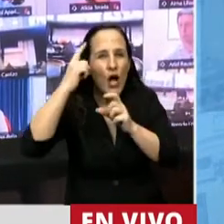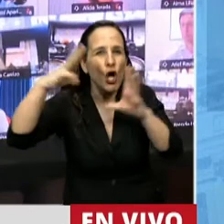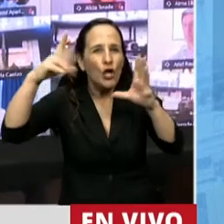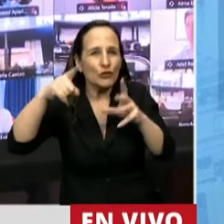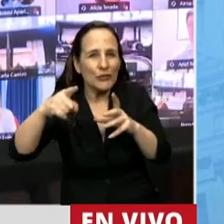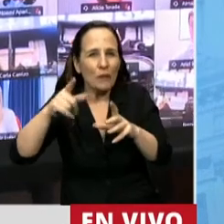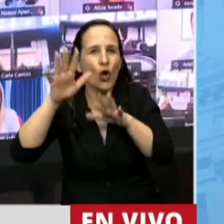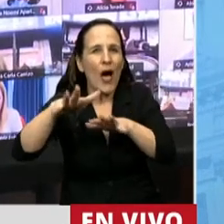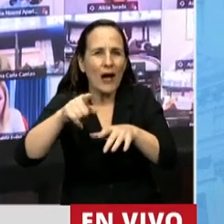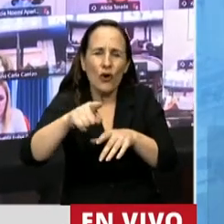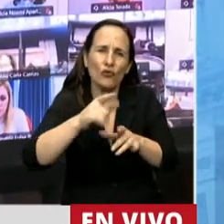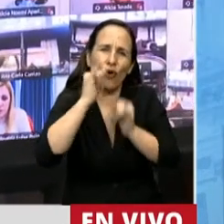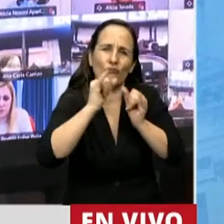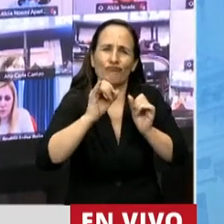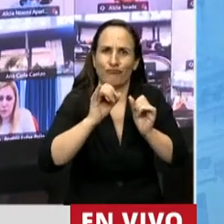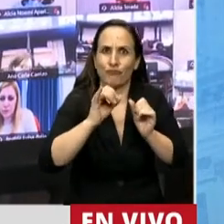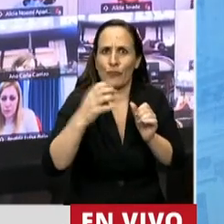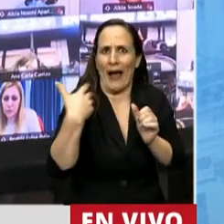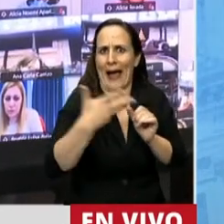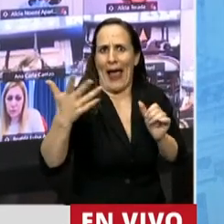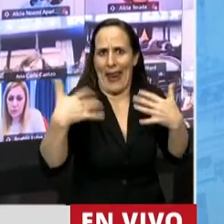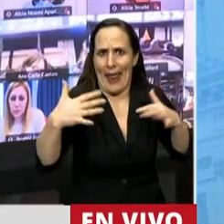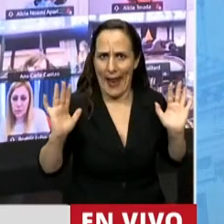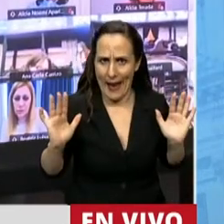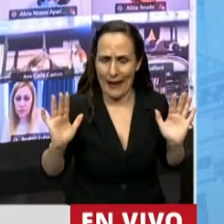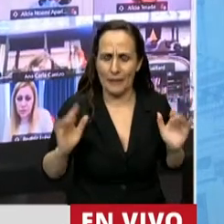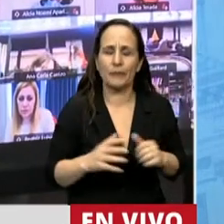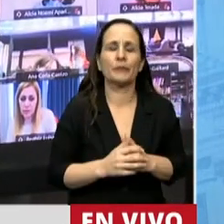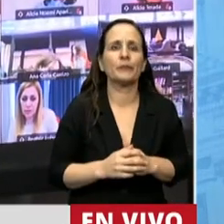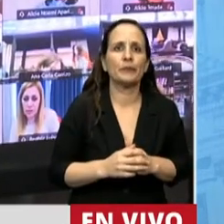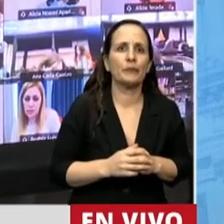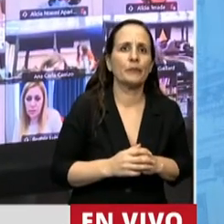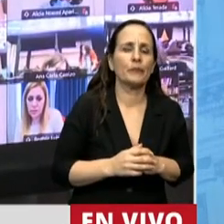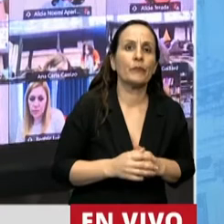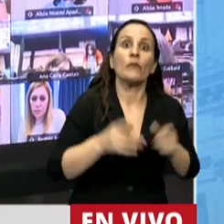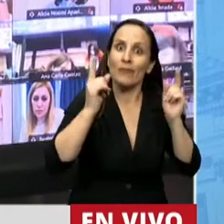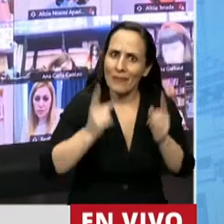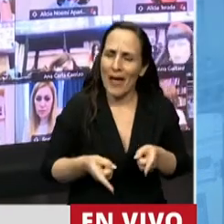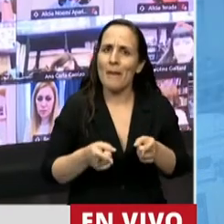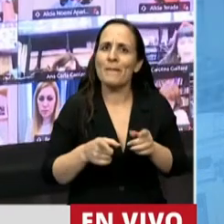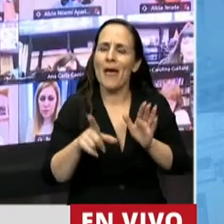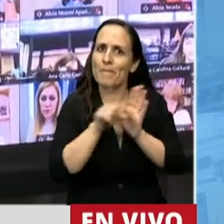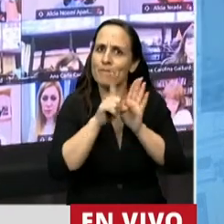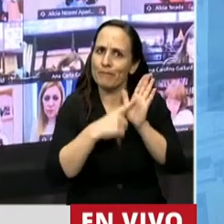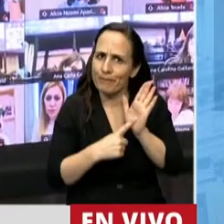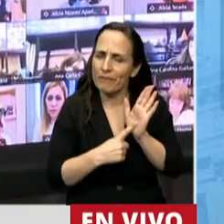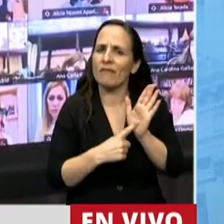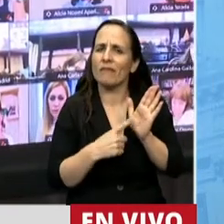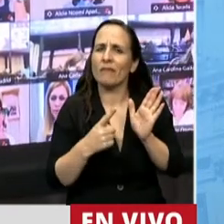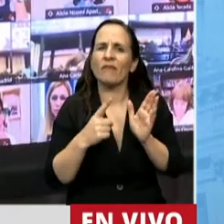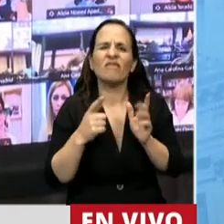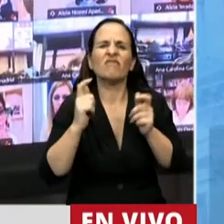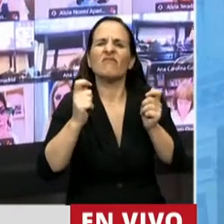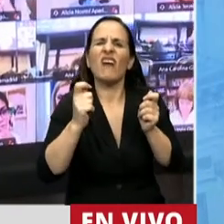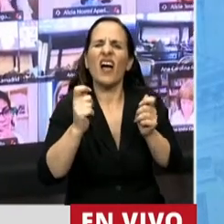es suficientemente amplio. En el mismo sentido, una segunda mirada de amplitud la vemos a cuáles son los sujetos